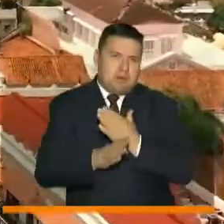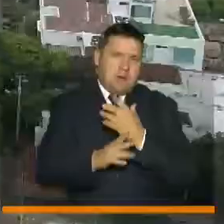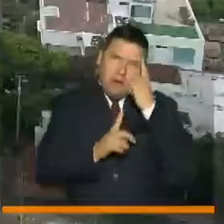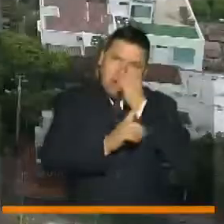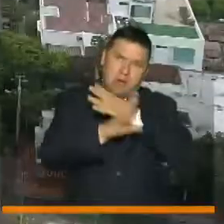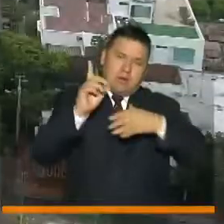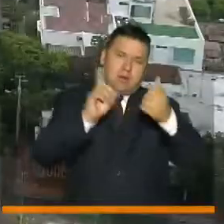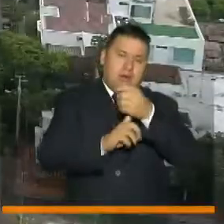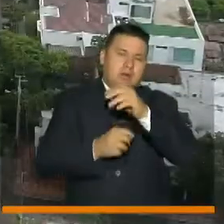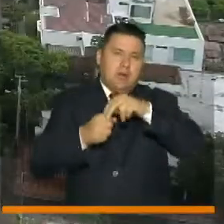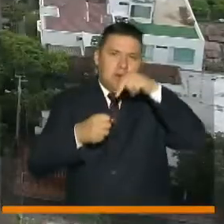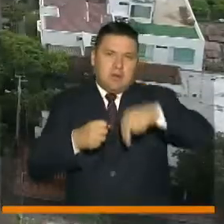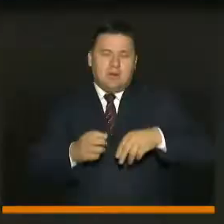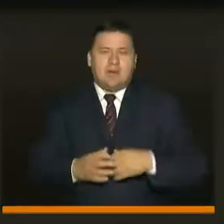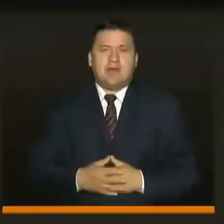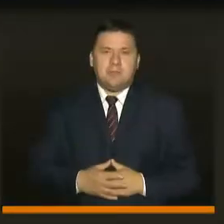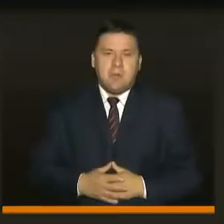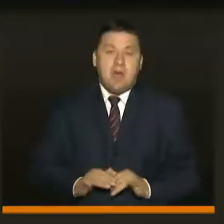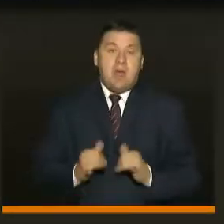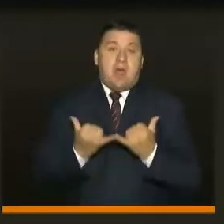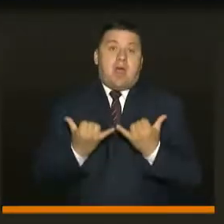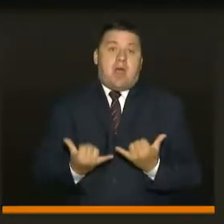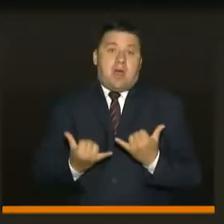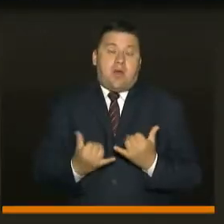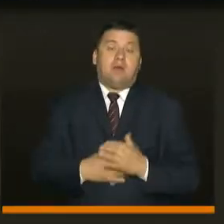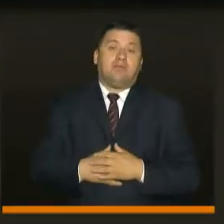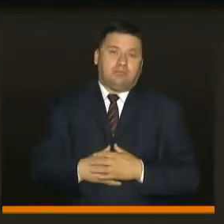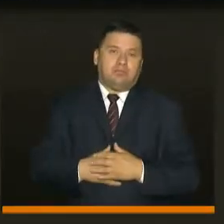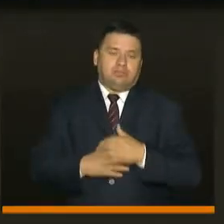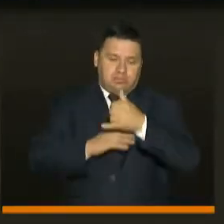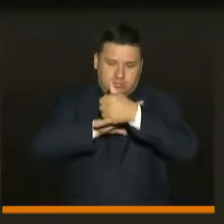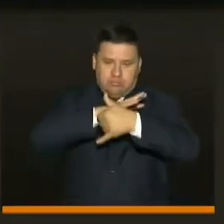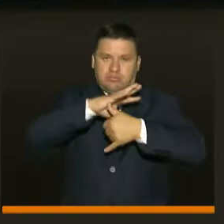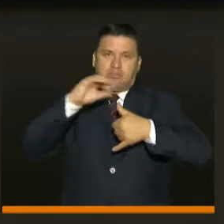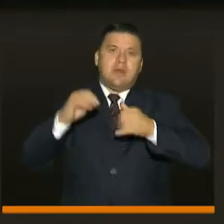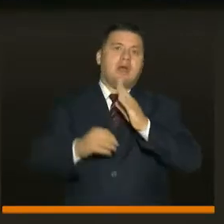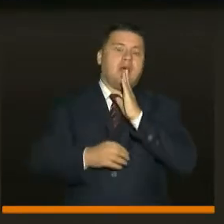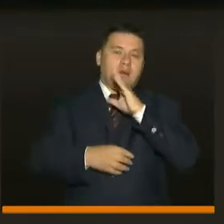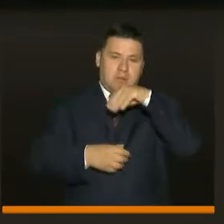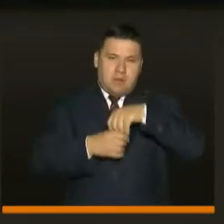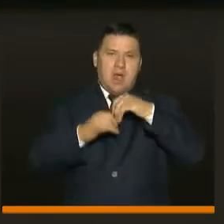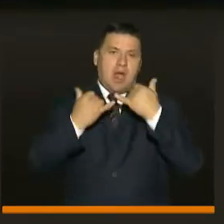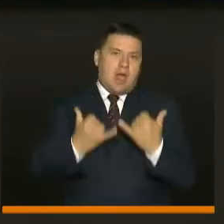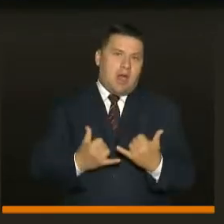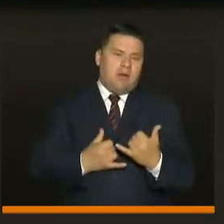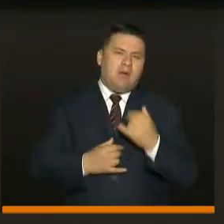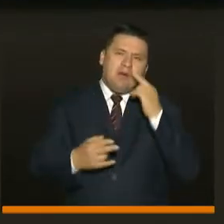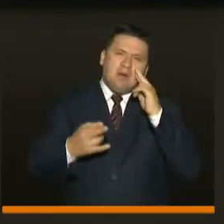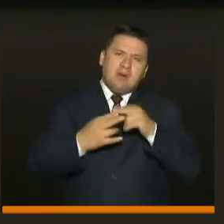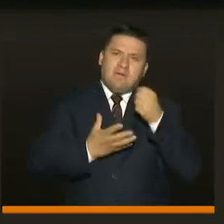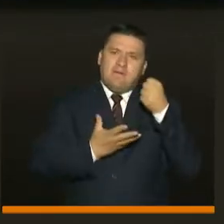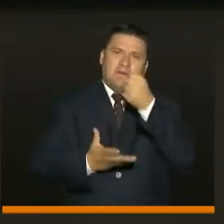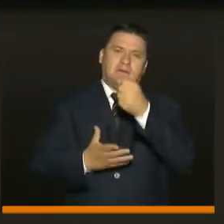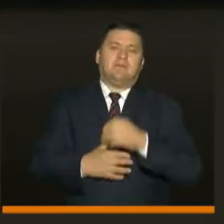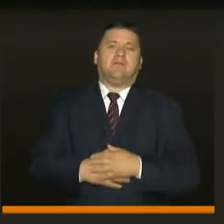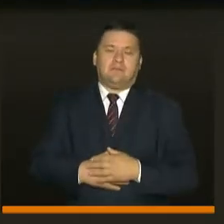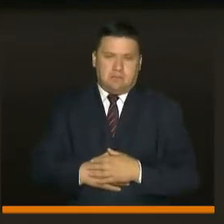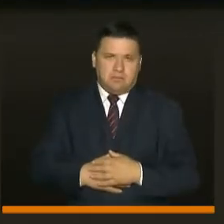esperanza a la ciudadanía. Y ahora Caribe Mar, ahora conocida como Afinia,